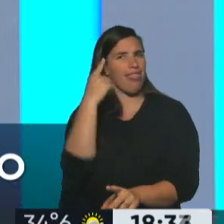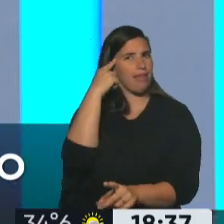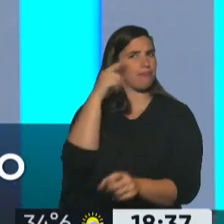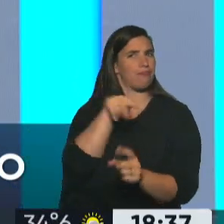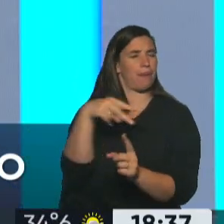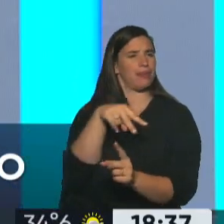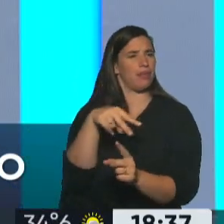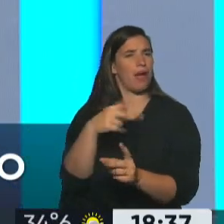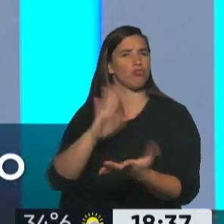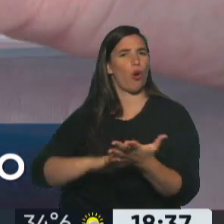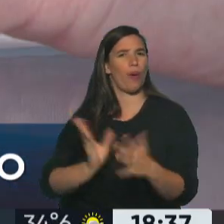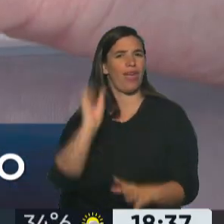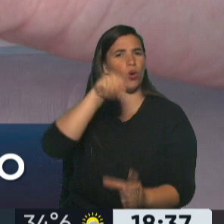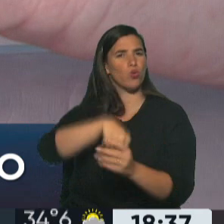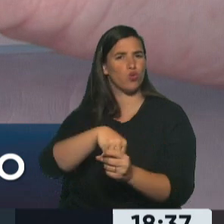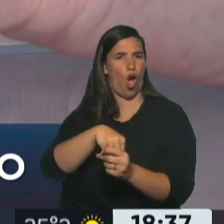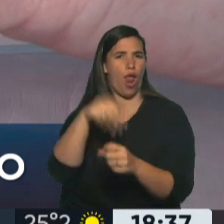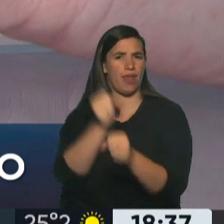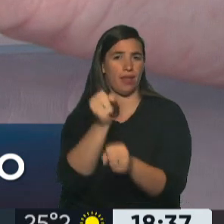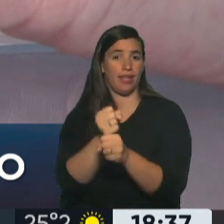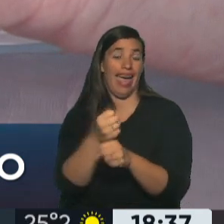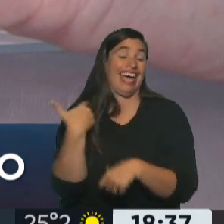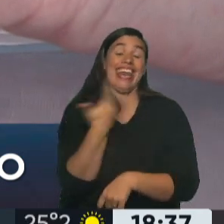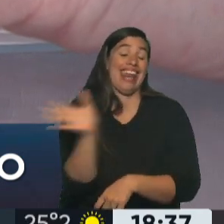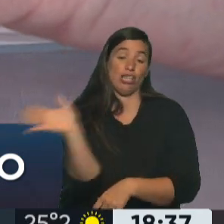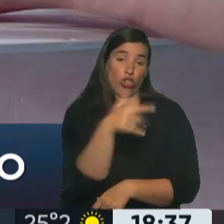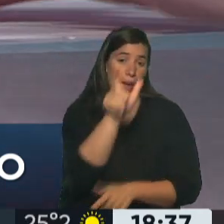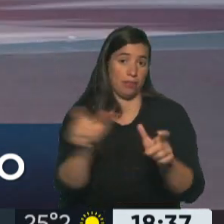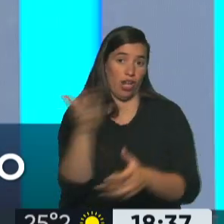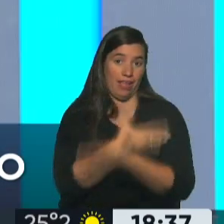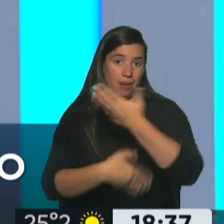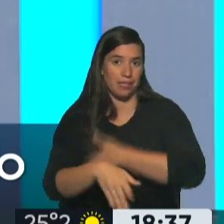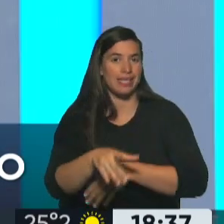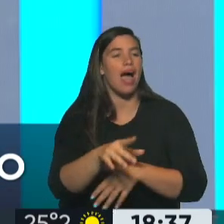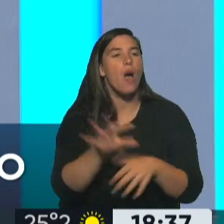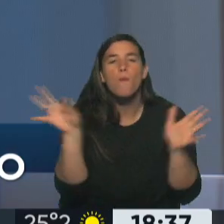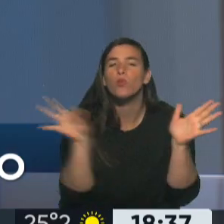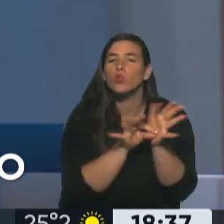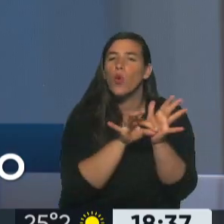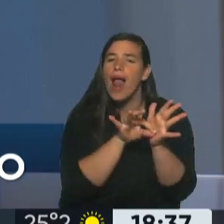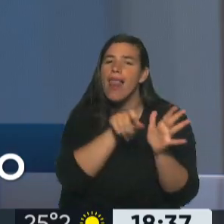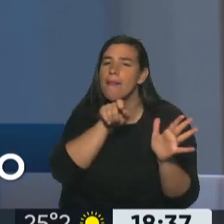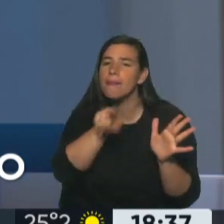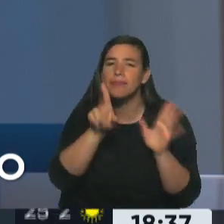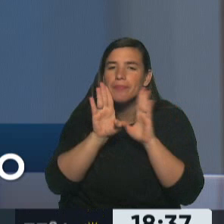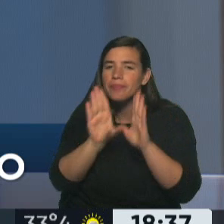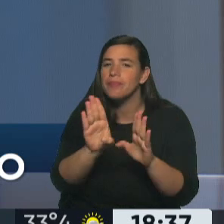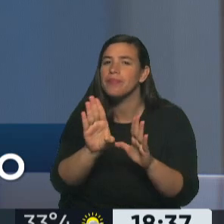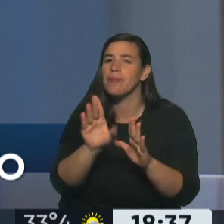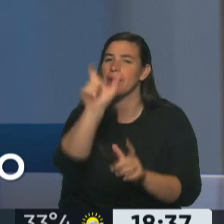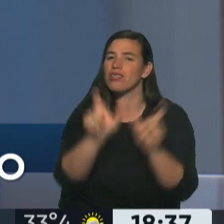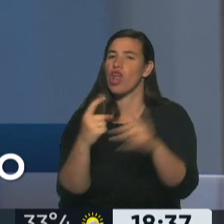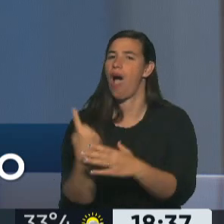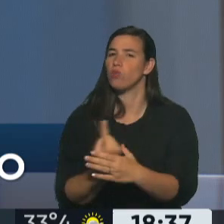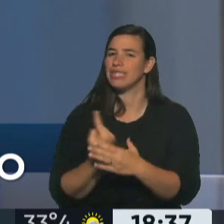en general, de todas las personas con discapacidad? Y si podés puntualizar algo en relación a las personas con autismo también. Bueno, con respecto